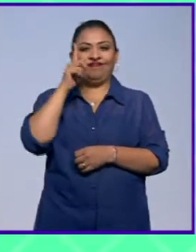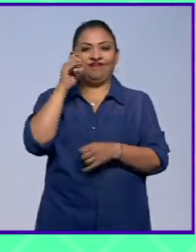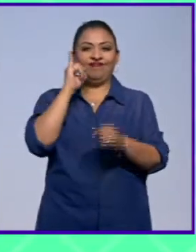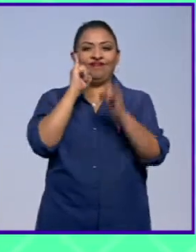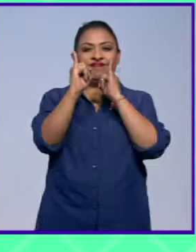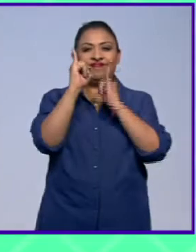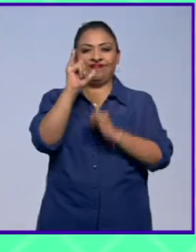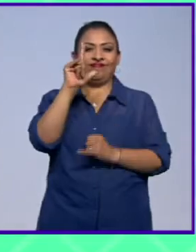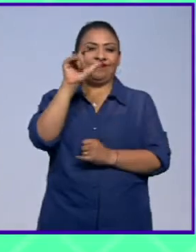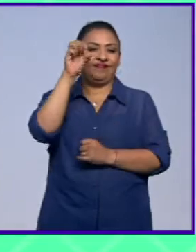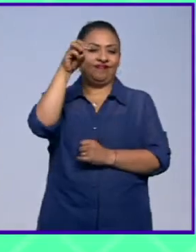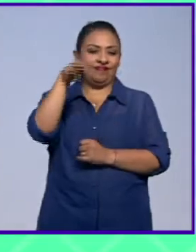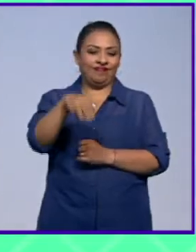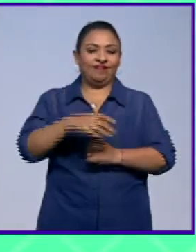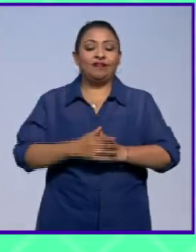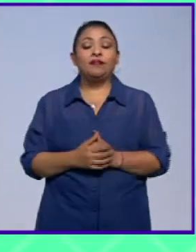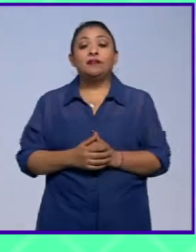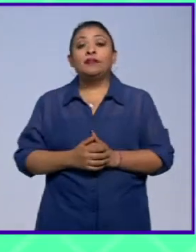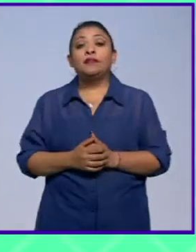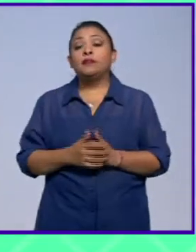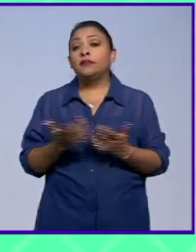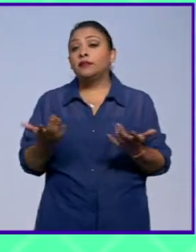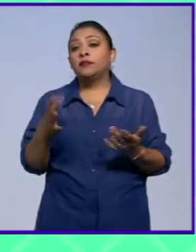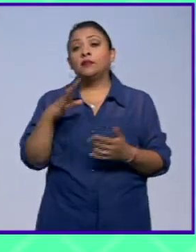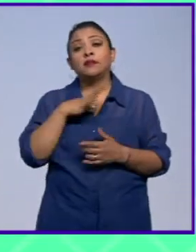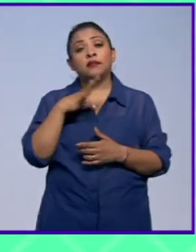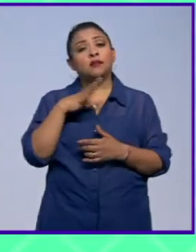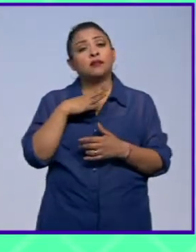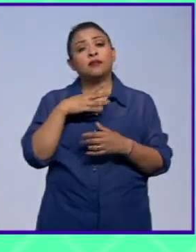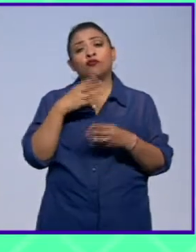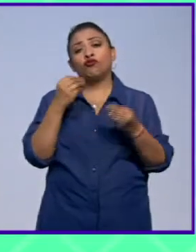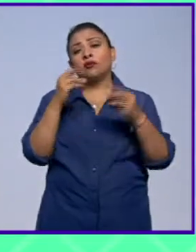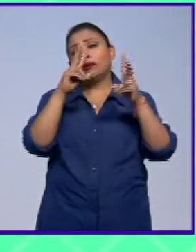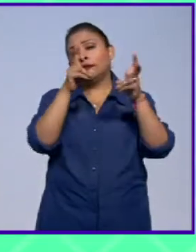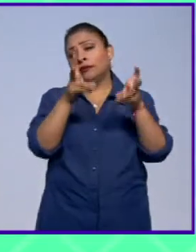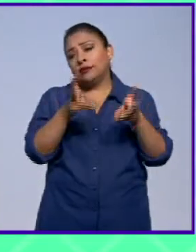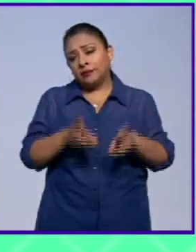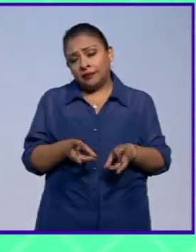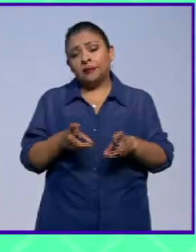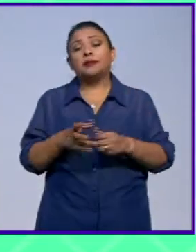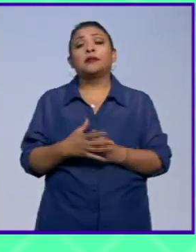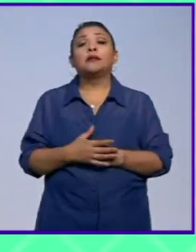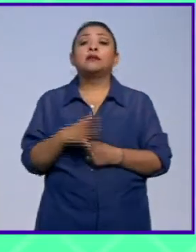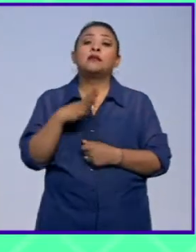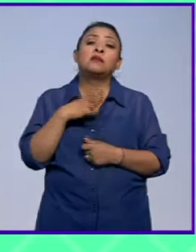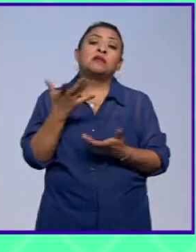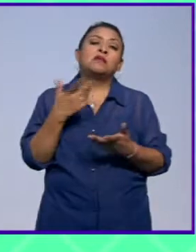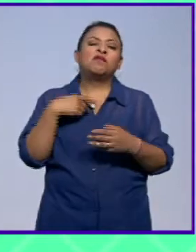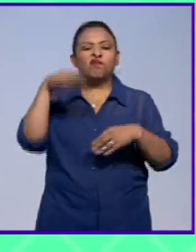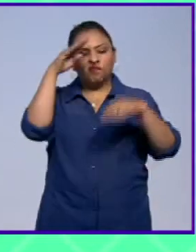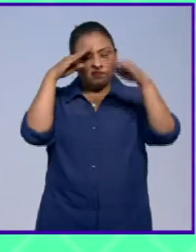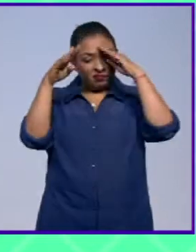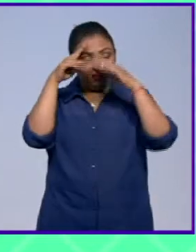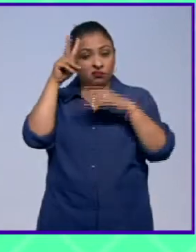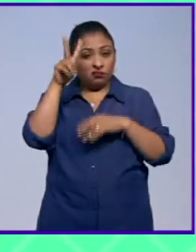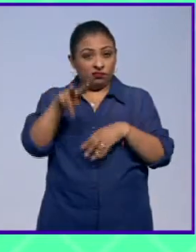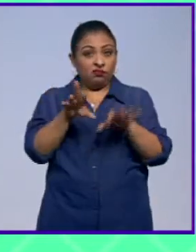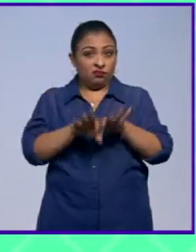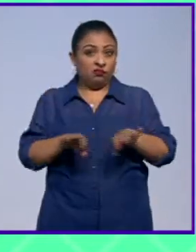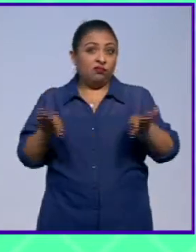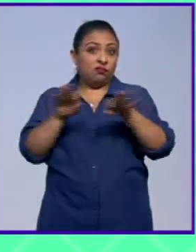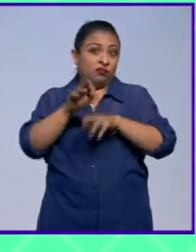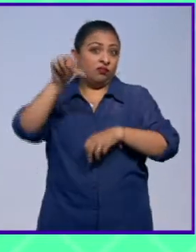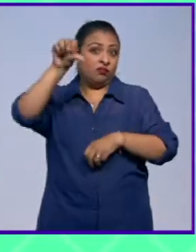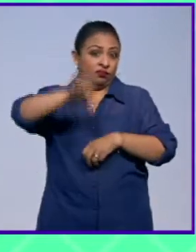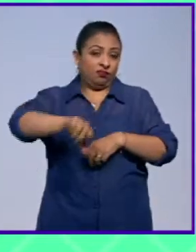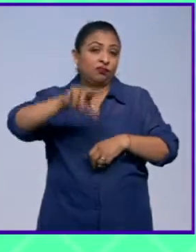en la interpretación de lengua de señas mexicana. Y tenemos muchos contenidos, algunas reflexiones fuertes también que se van a realizar